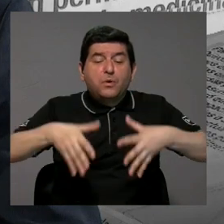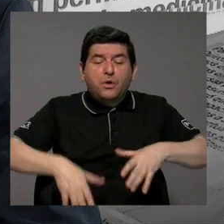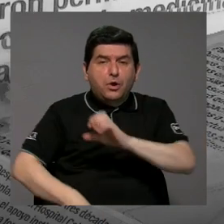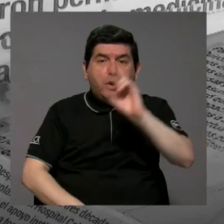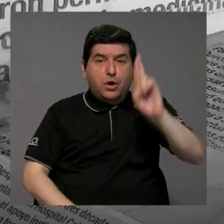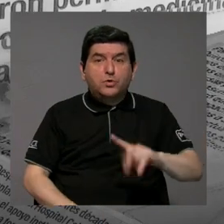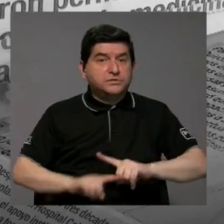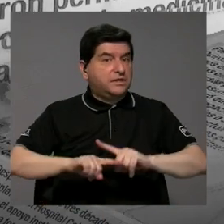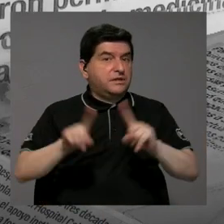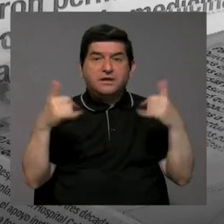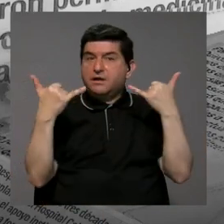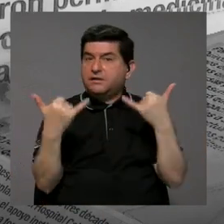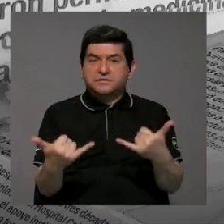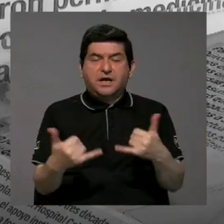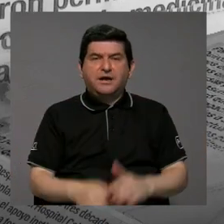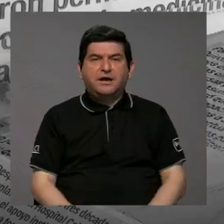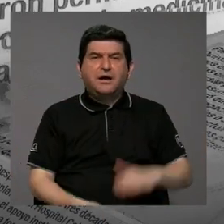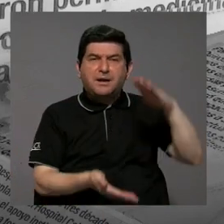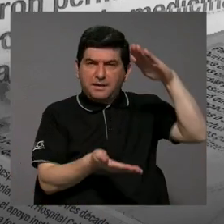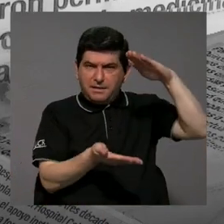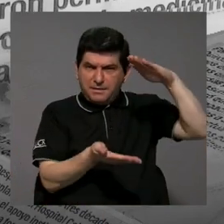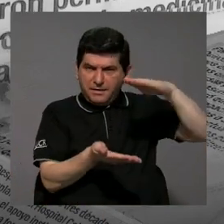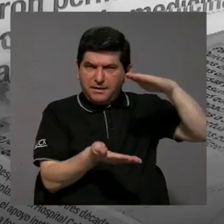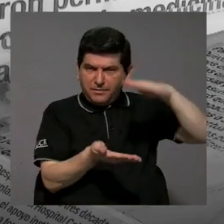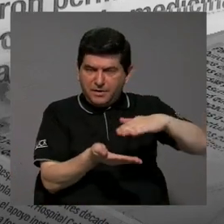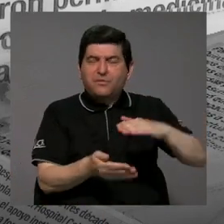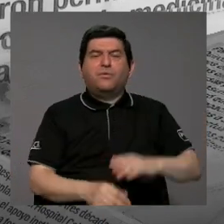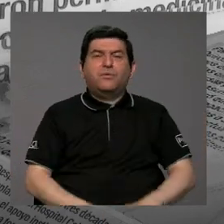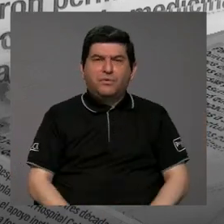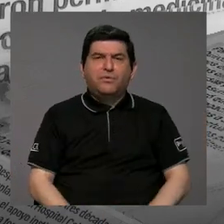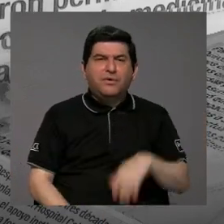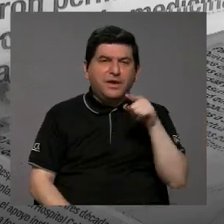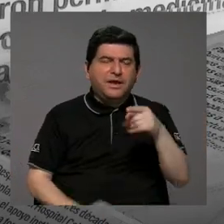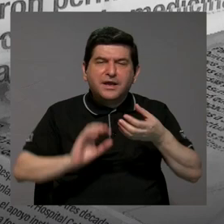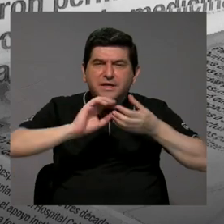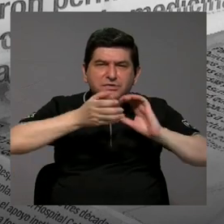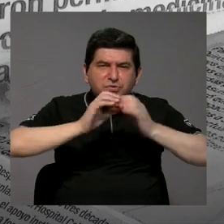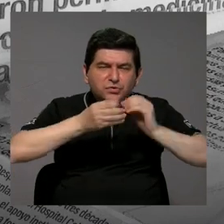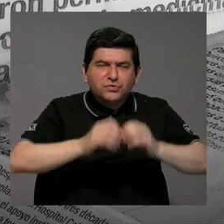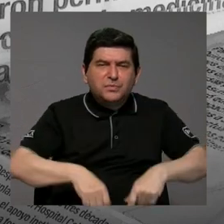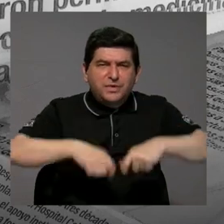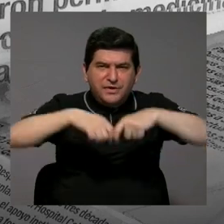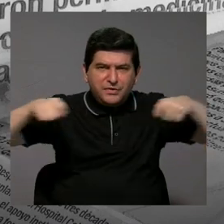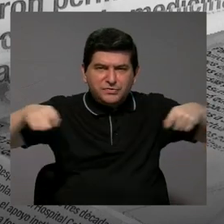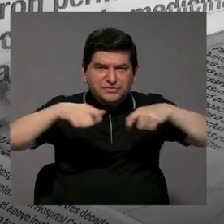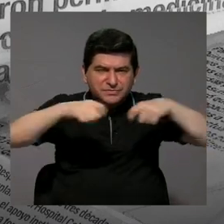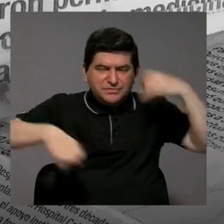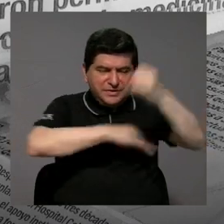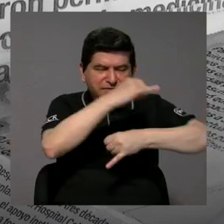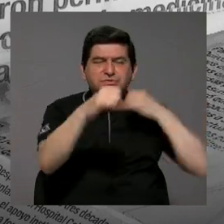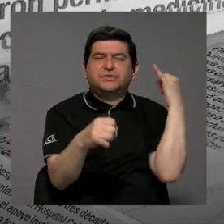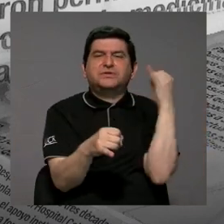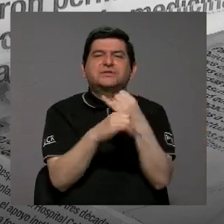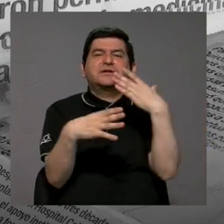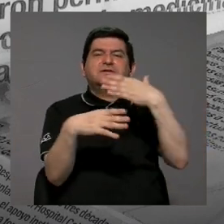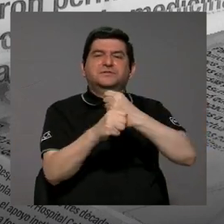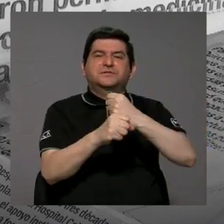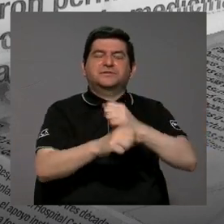Rica no es la excepción. Ya bajó a algunos lugares en esos índices que se miden a nivel internacional.